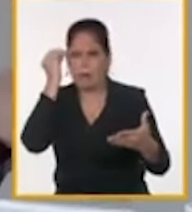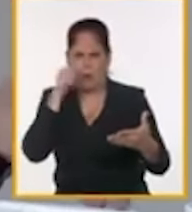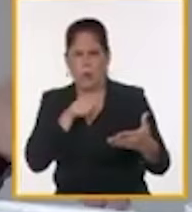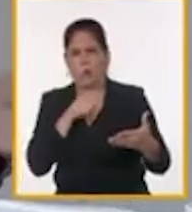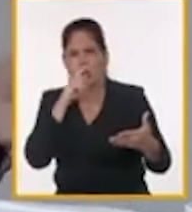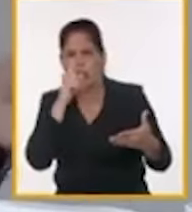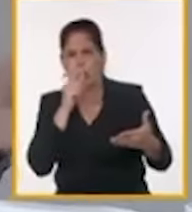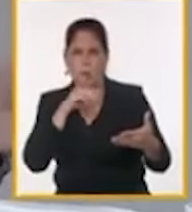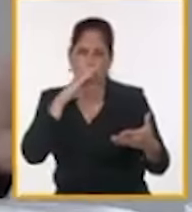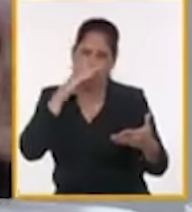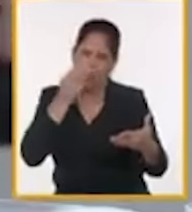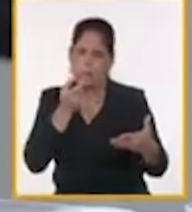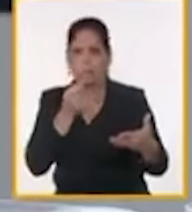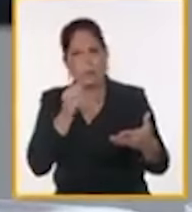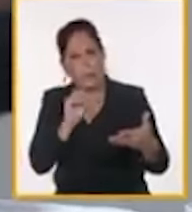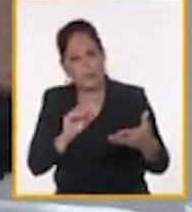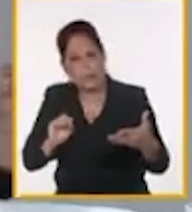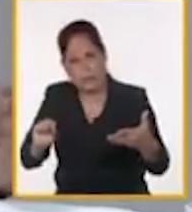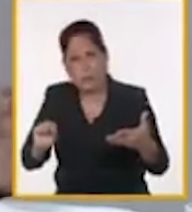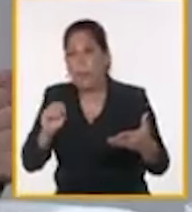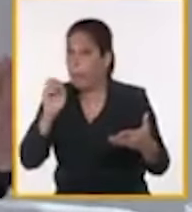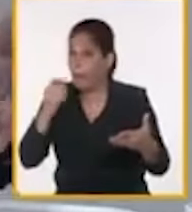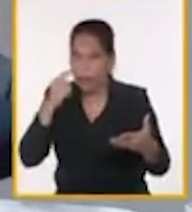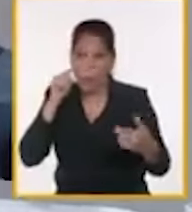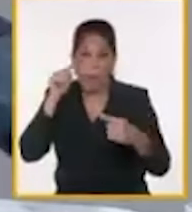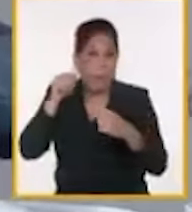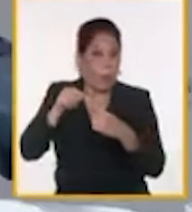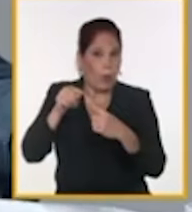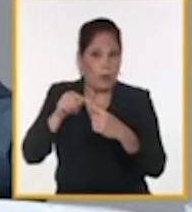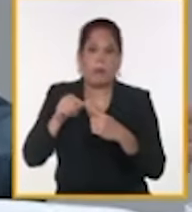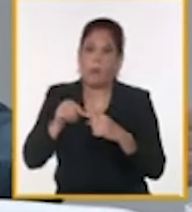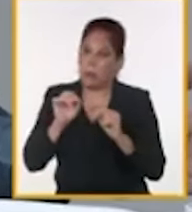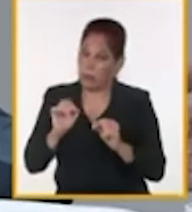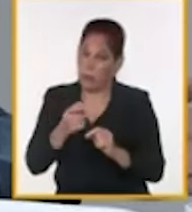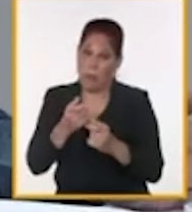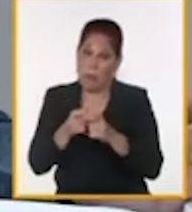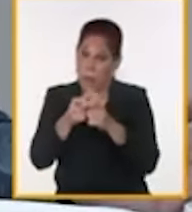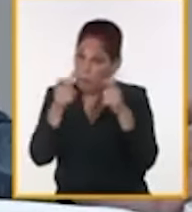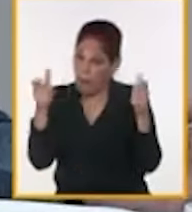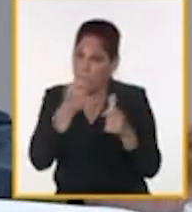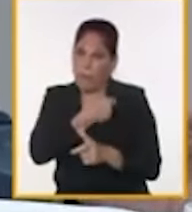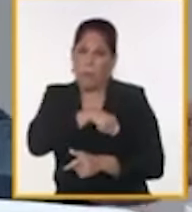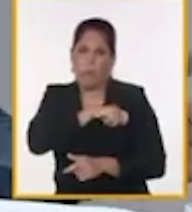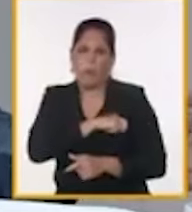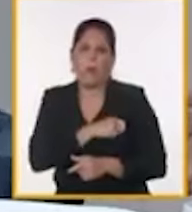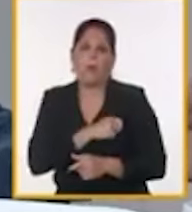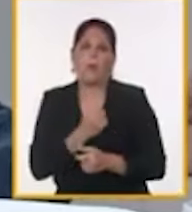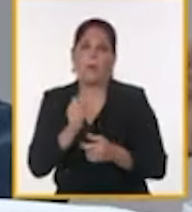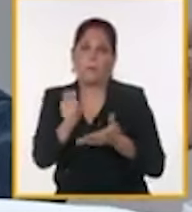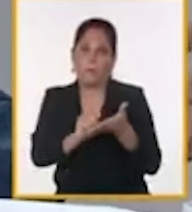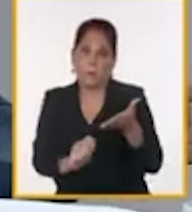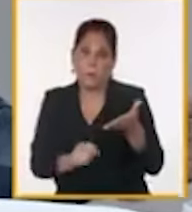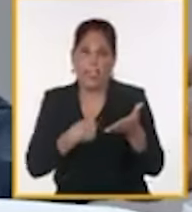marca qué podemos ahora, pero siempre con la visión que coincide con la mayoría de las personas que nos escriben.